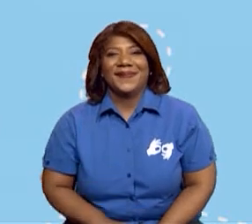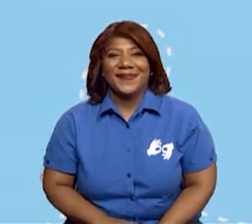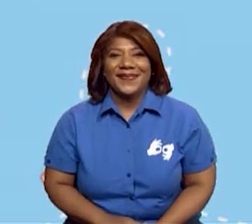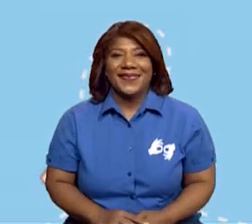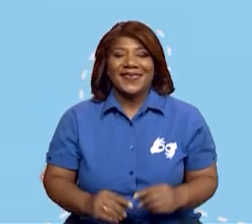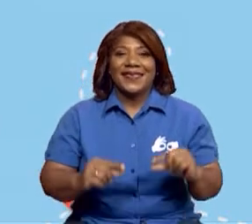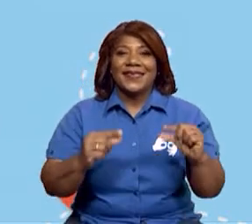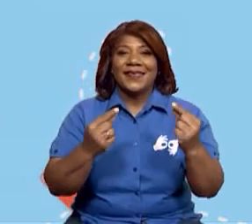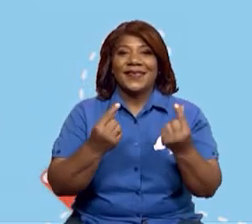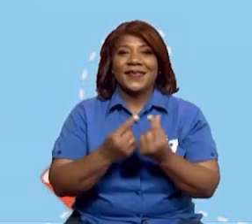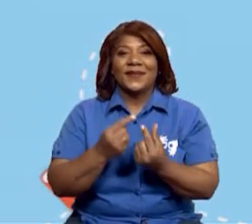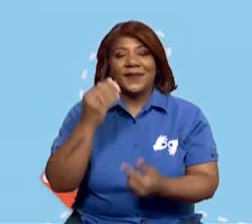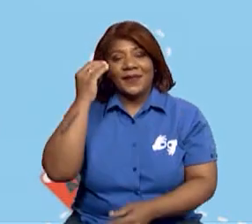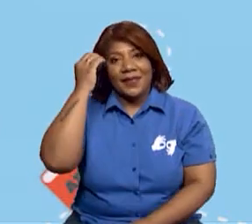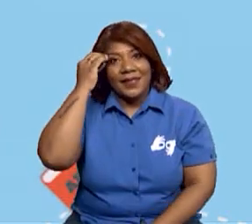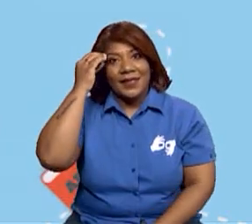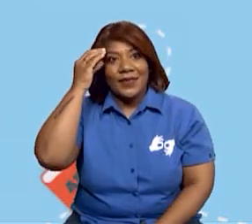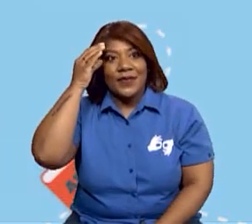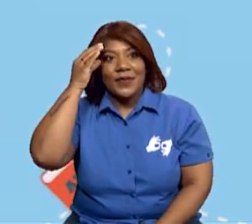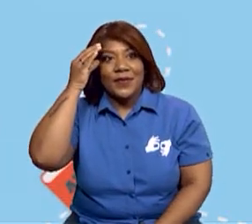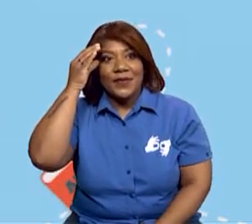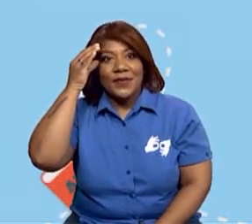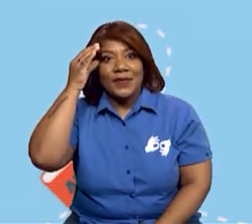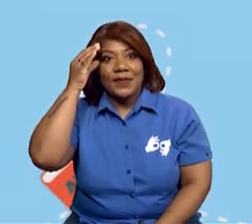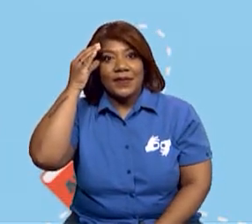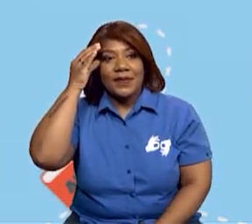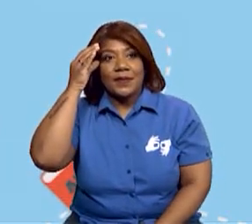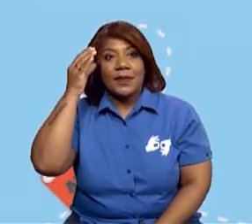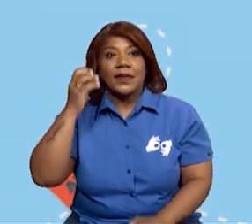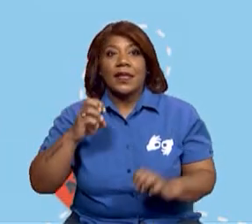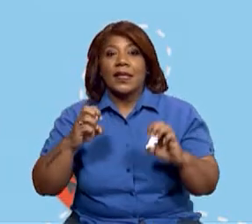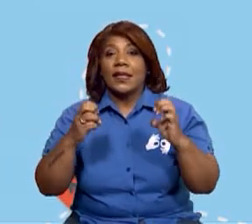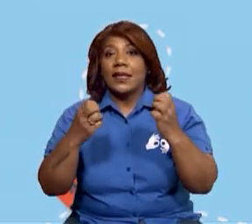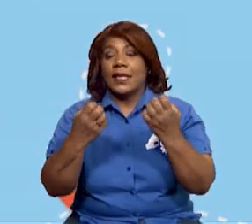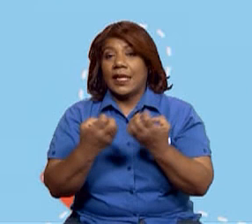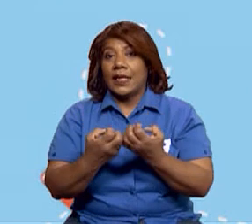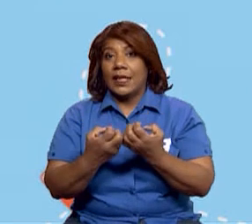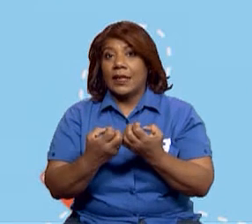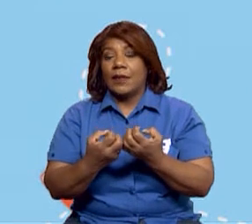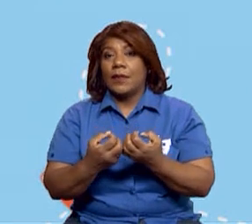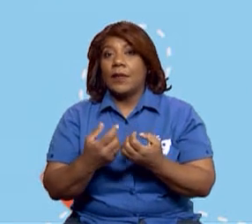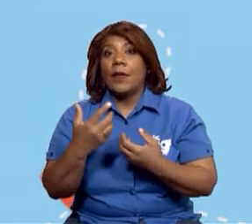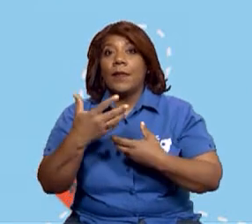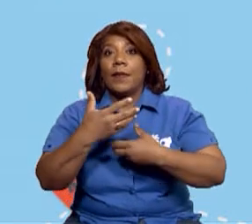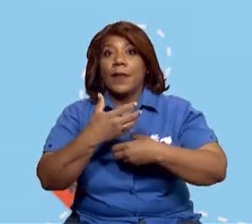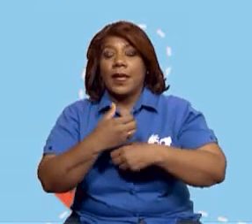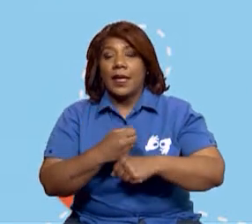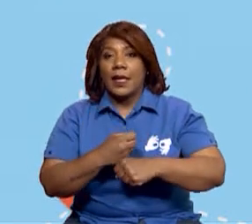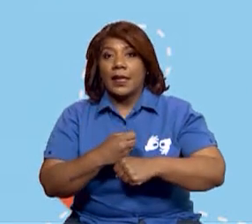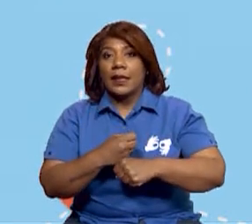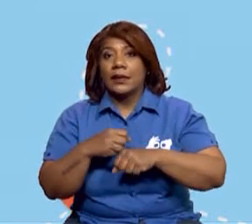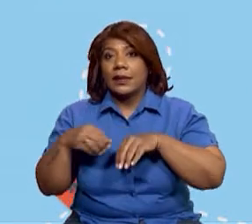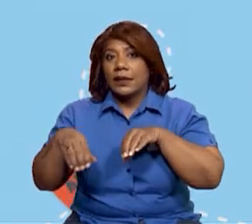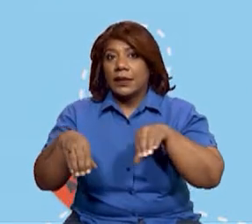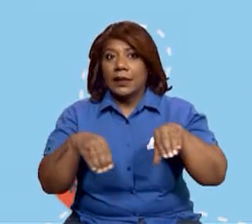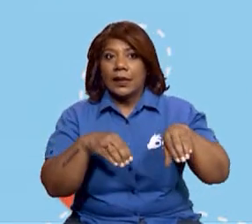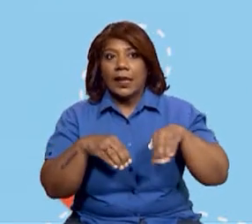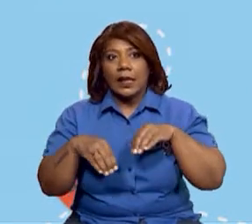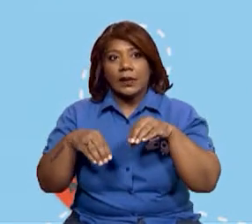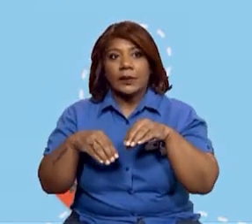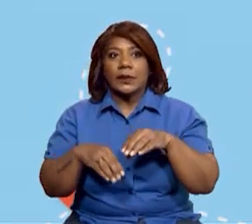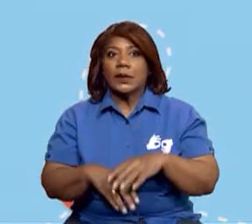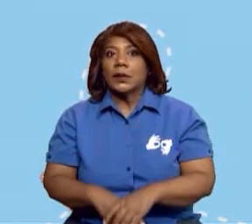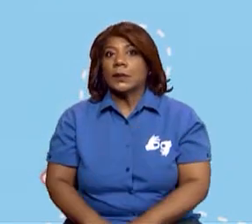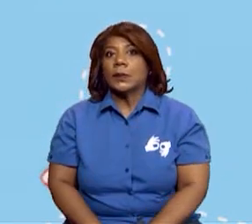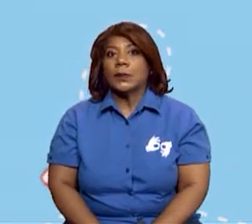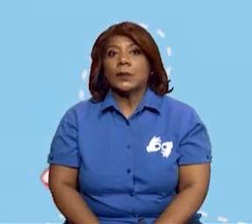de conocimientos y métodos y aparatos para agilizar y facilitar las actividades. Tampoco.